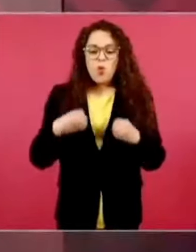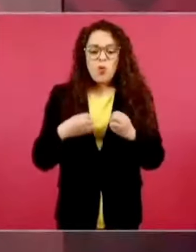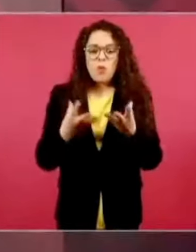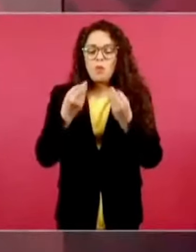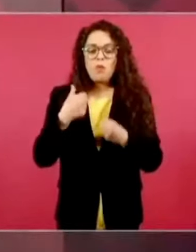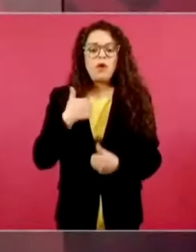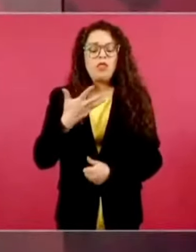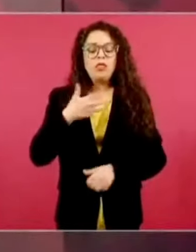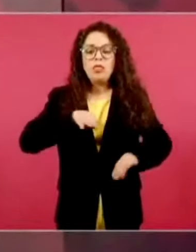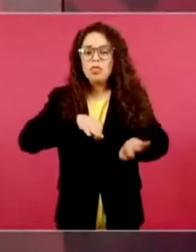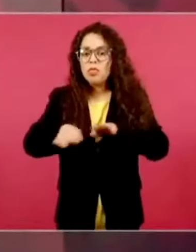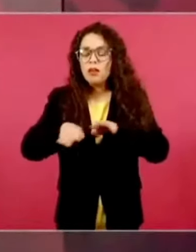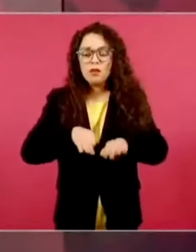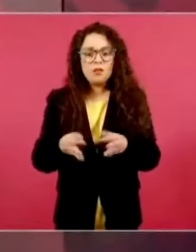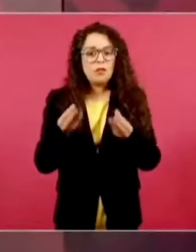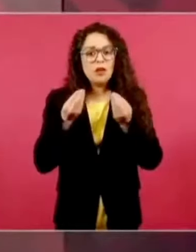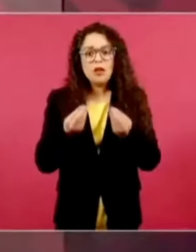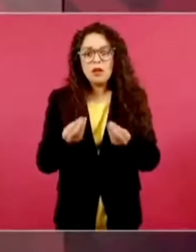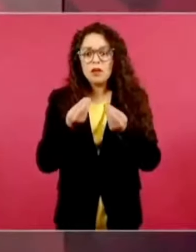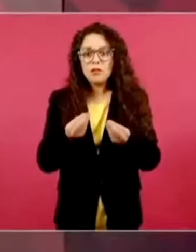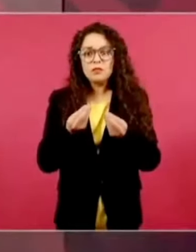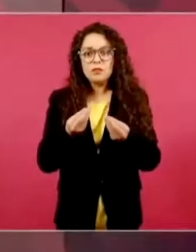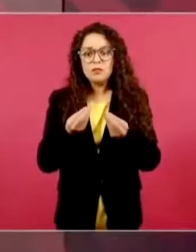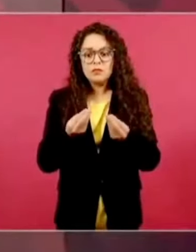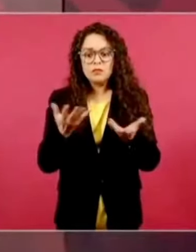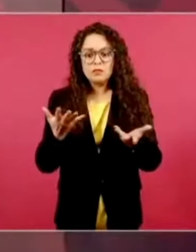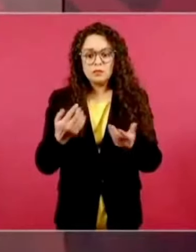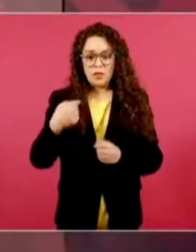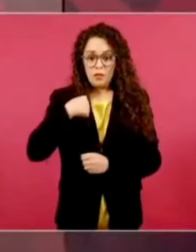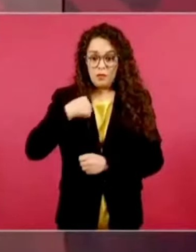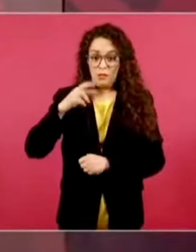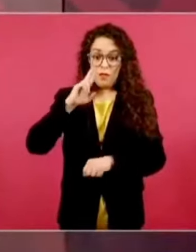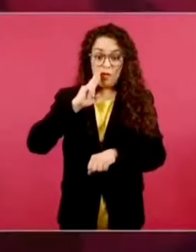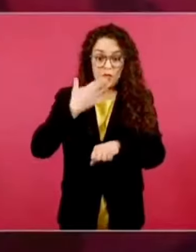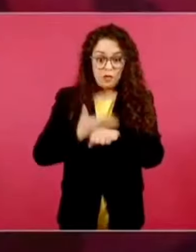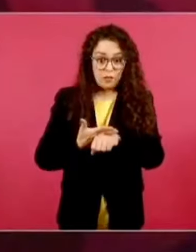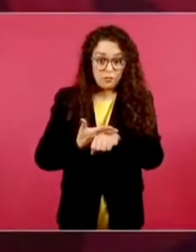de lo que por ley me corresponde.